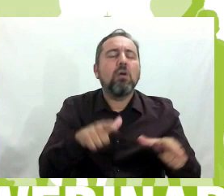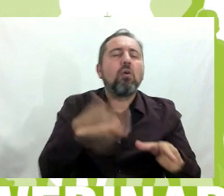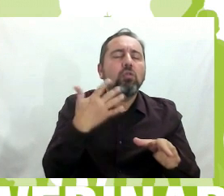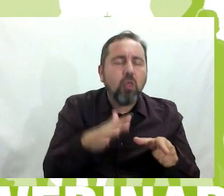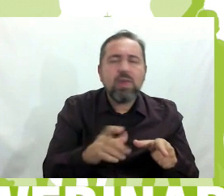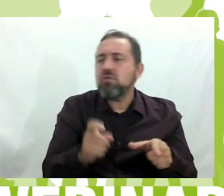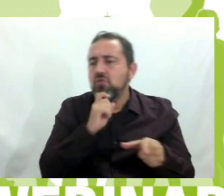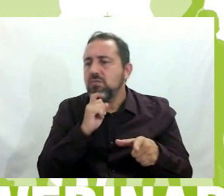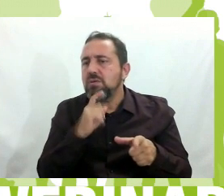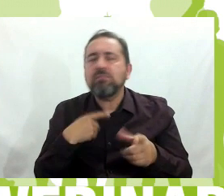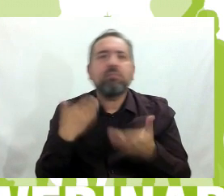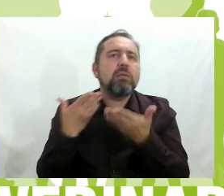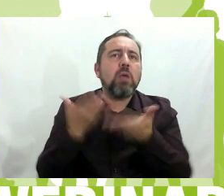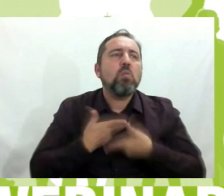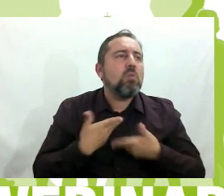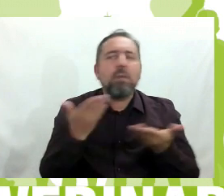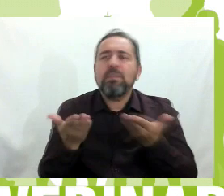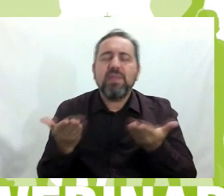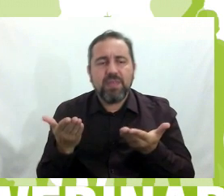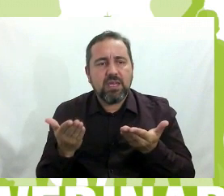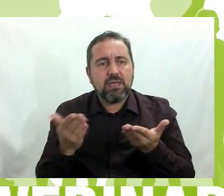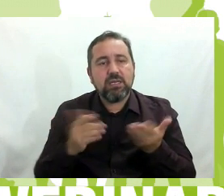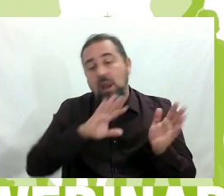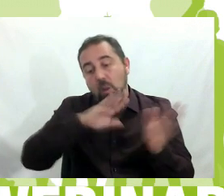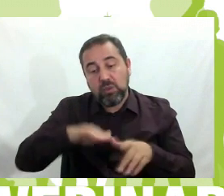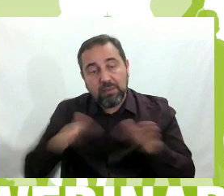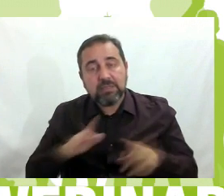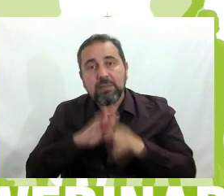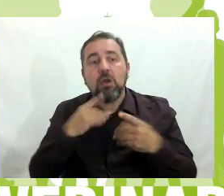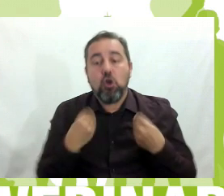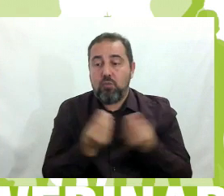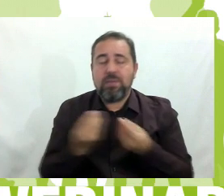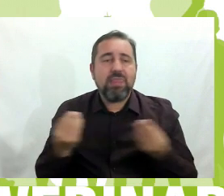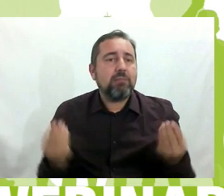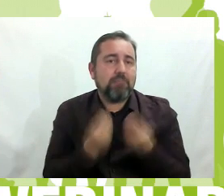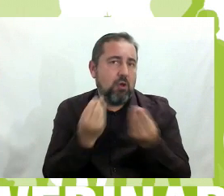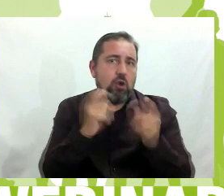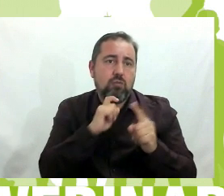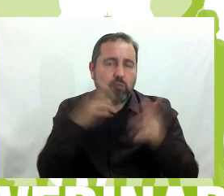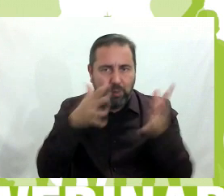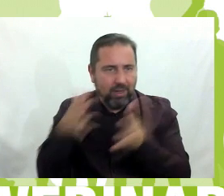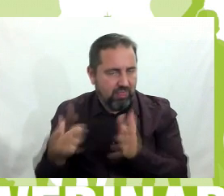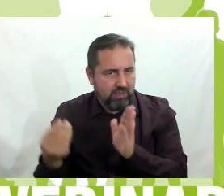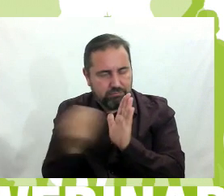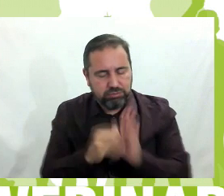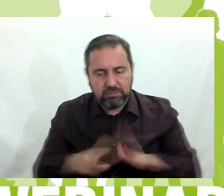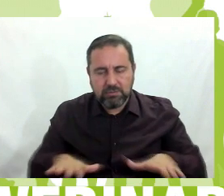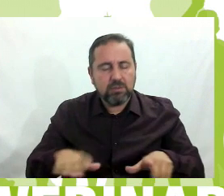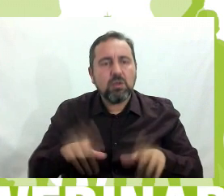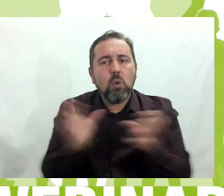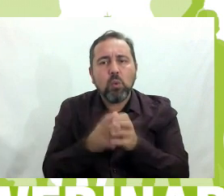y a quién pedimos ayuda, y en la última sugerencias para la mejora de la convivencia. Como veis, los grupos son muy heterogéneos.